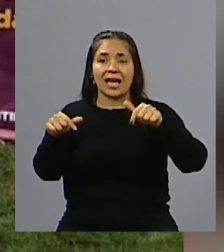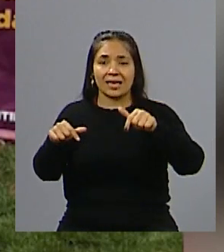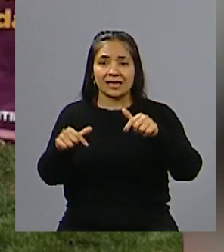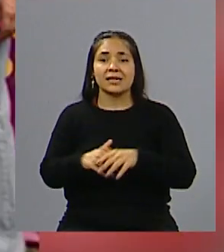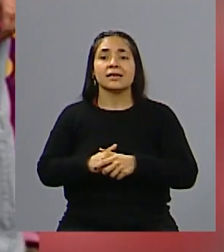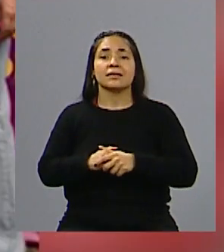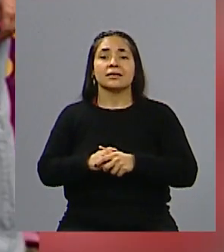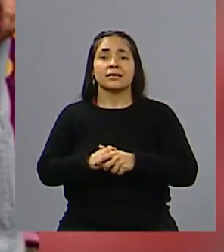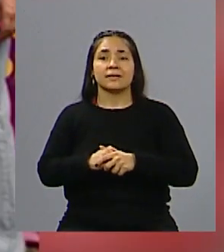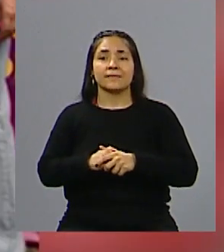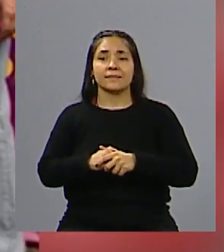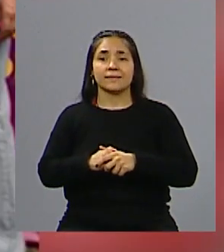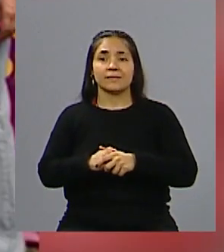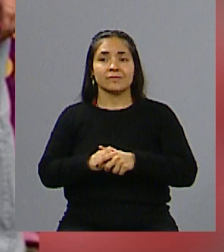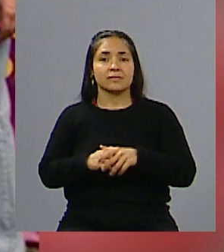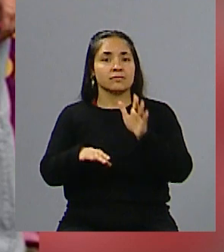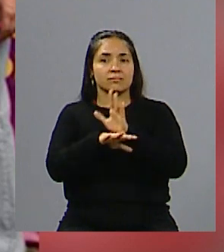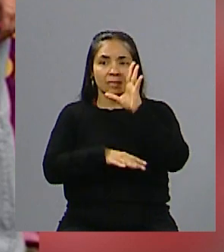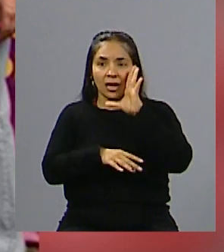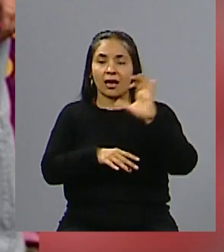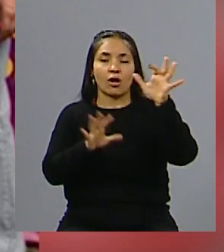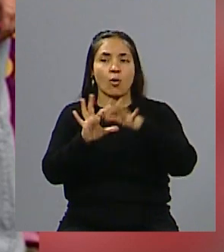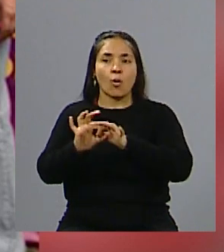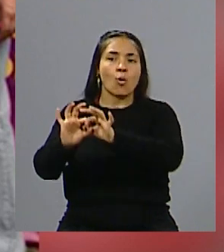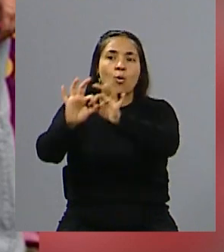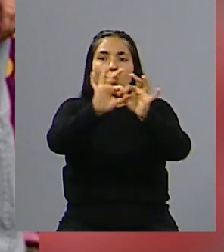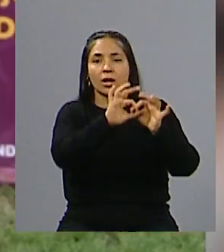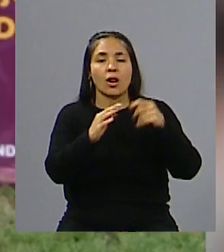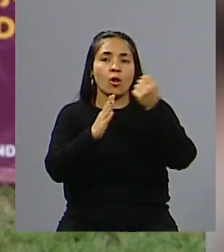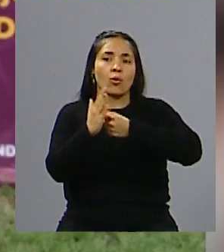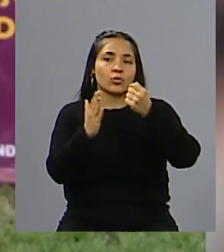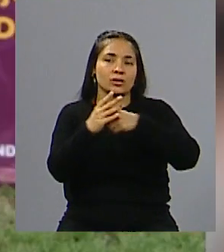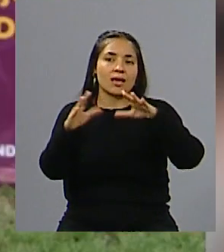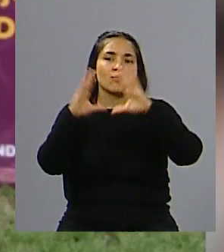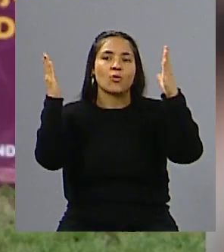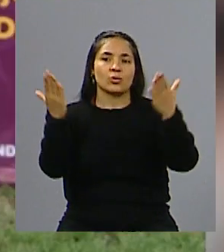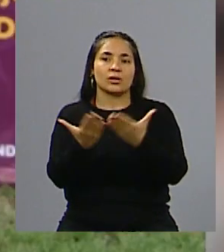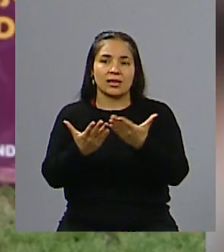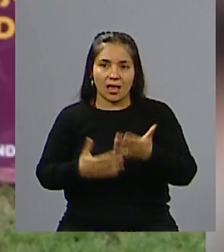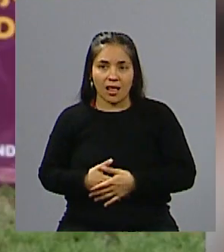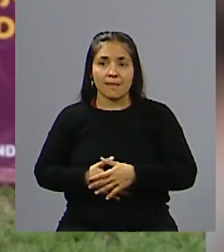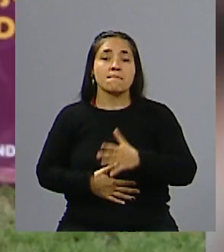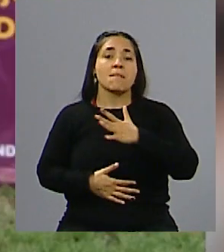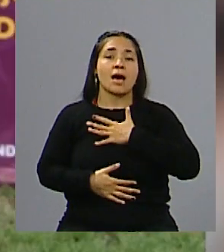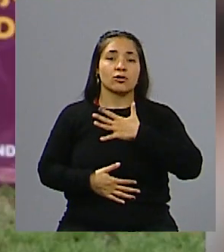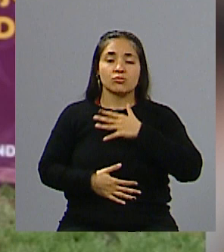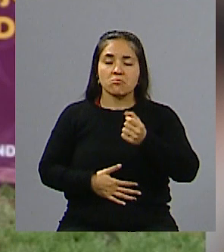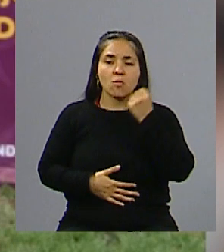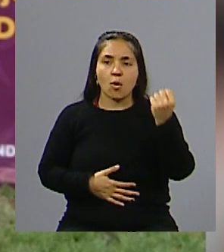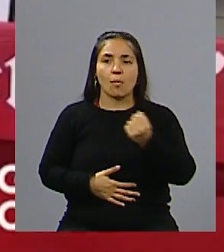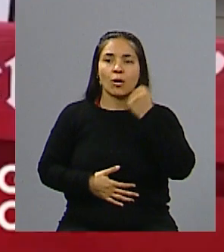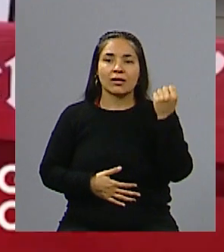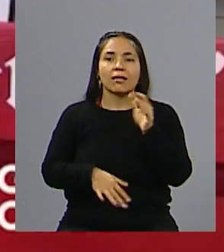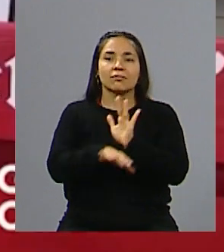alguna manera, nos reivindica y nos une en esta lucha a nivel mundial. Entonces, para nosotros es muy importante